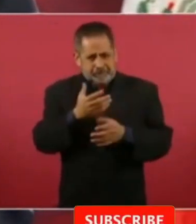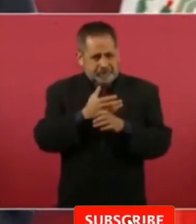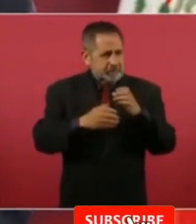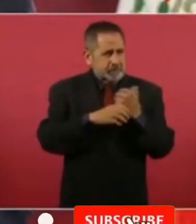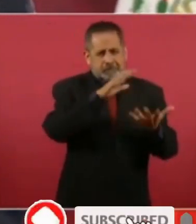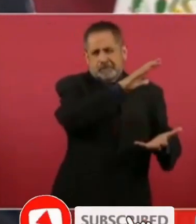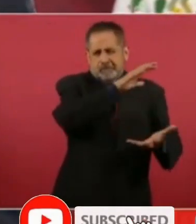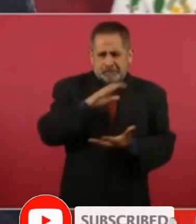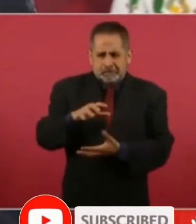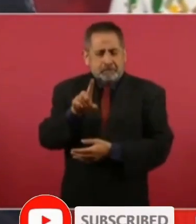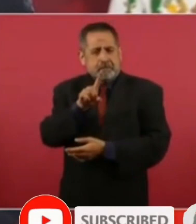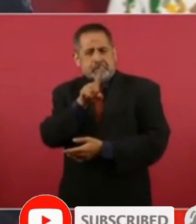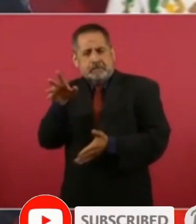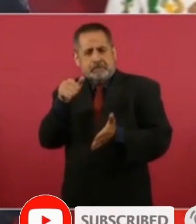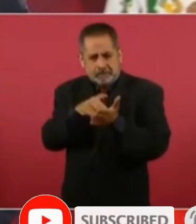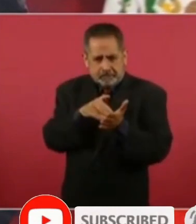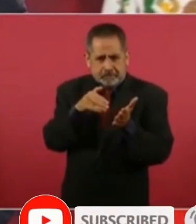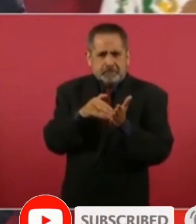millones de dólares.